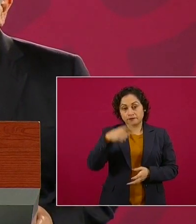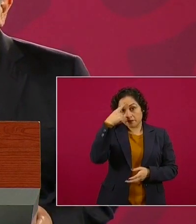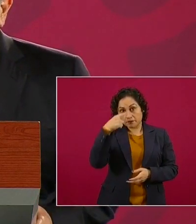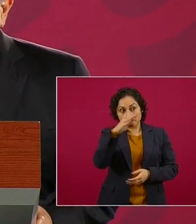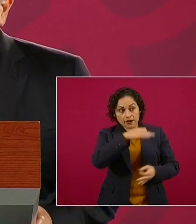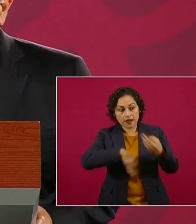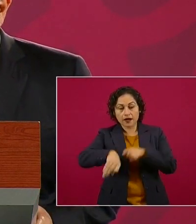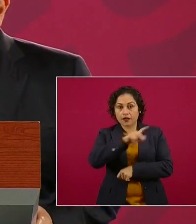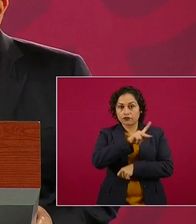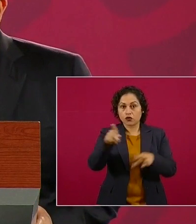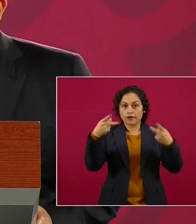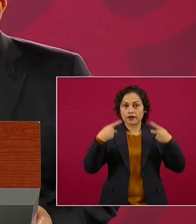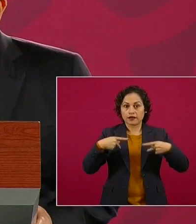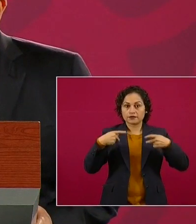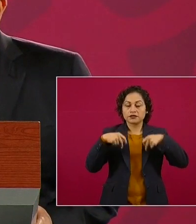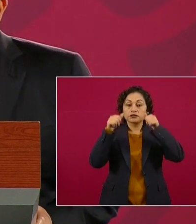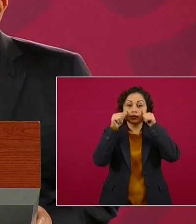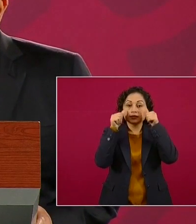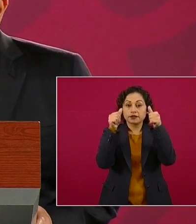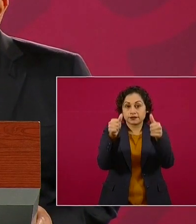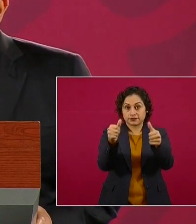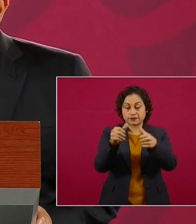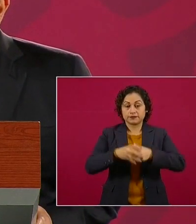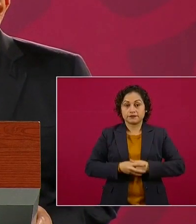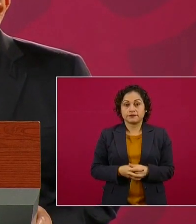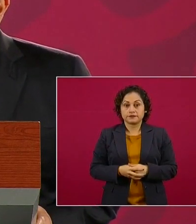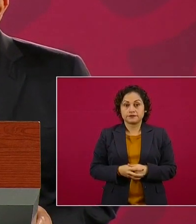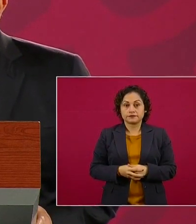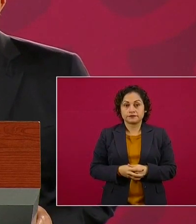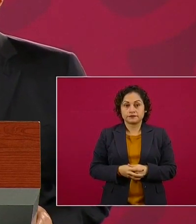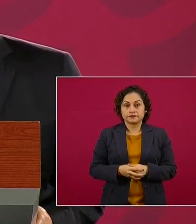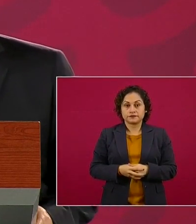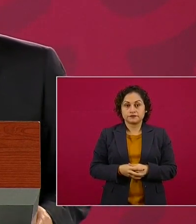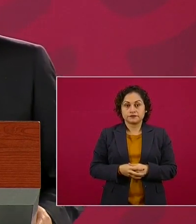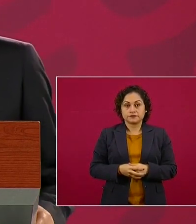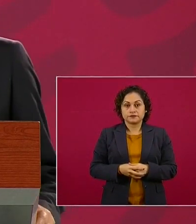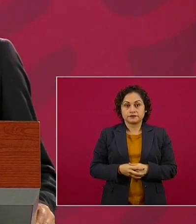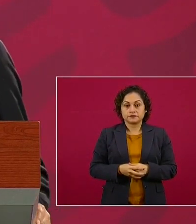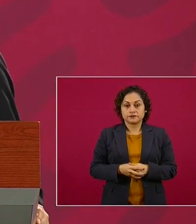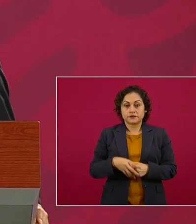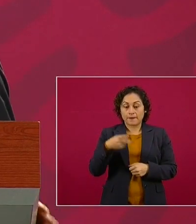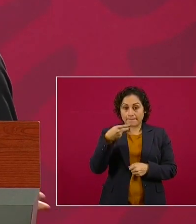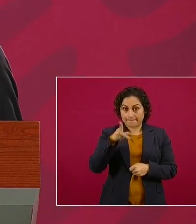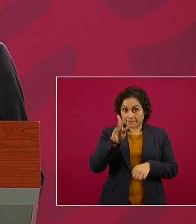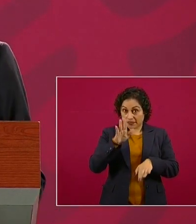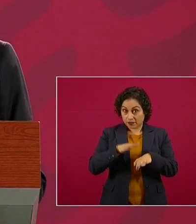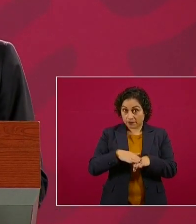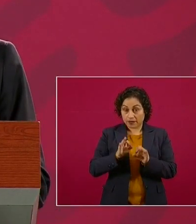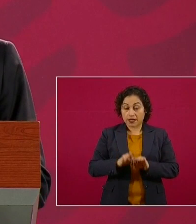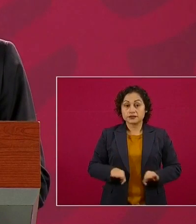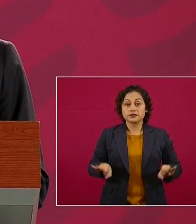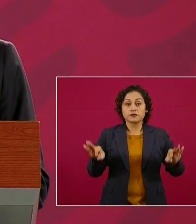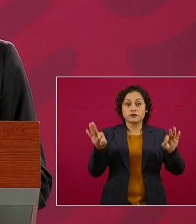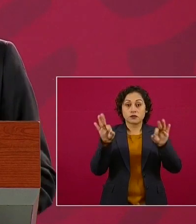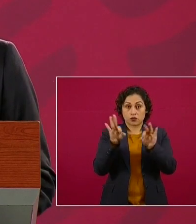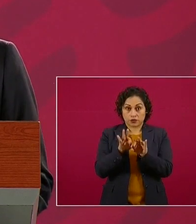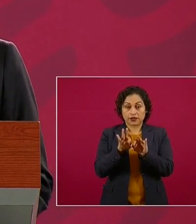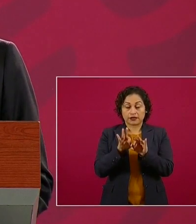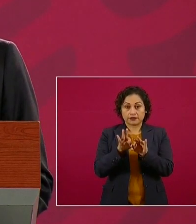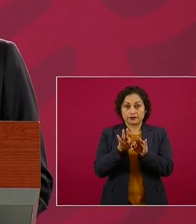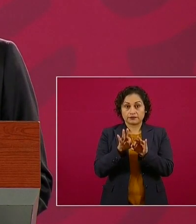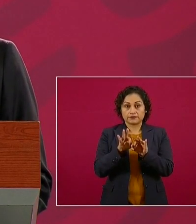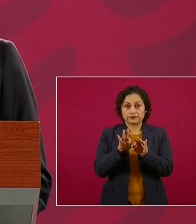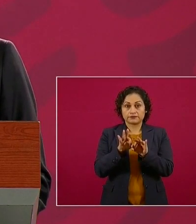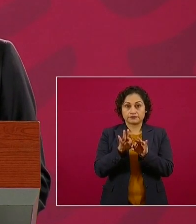al pueblo de México y en especial a los habitantes